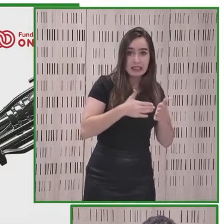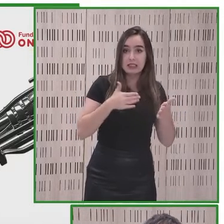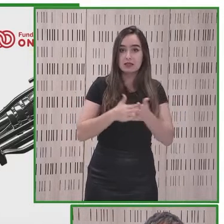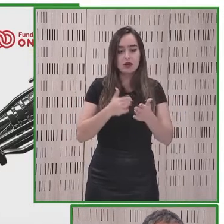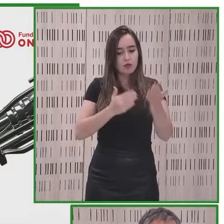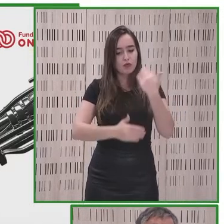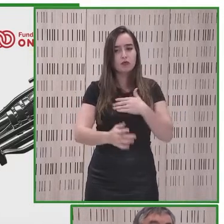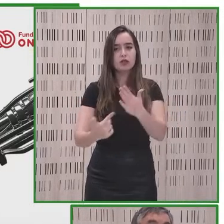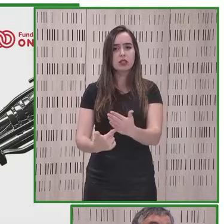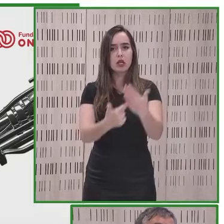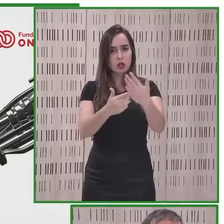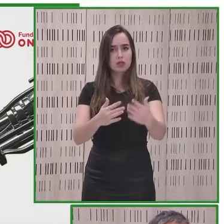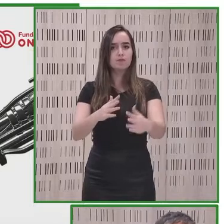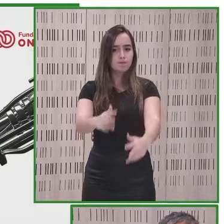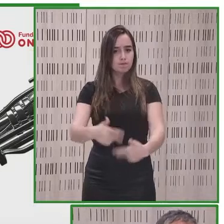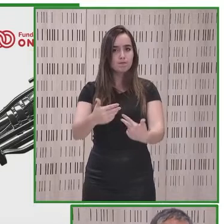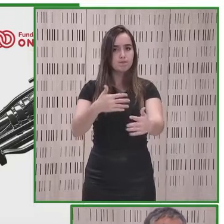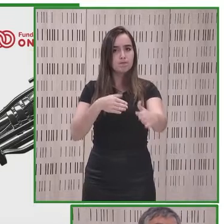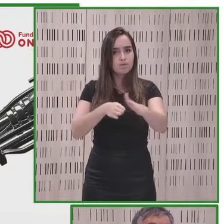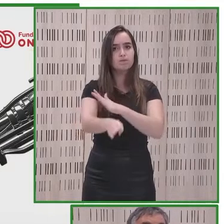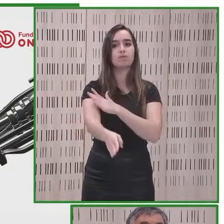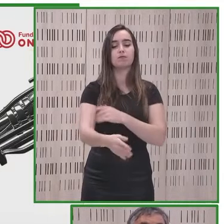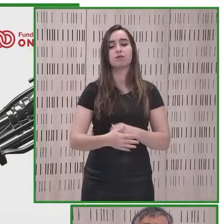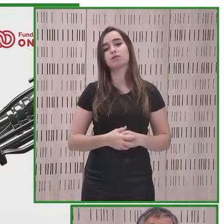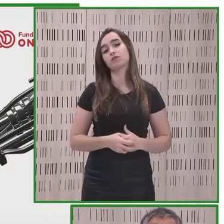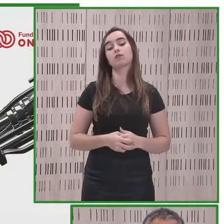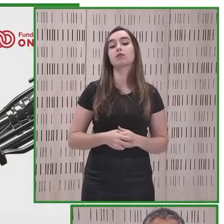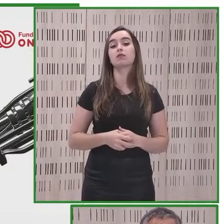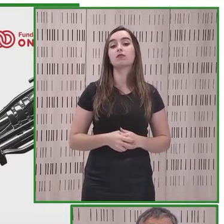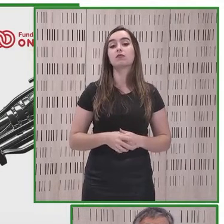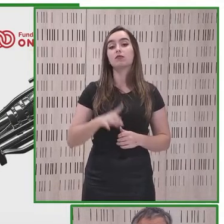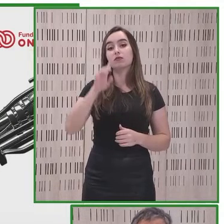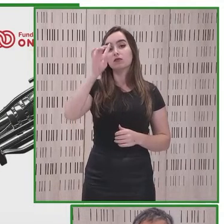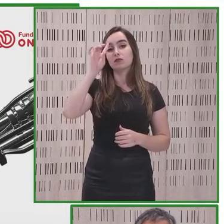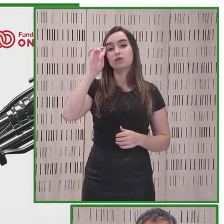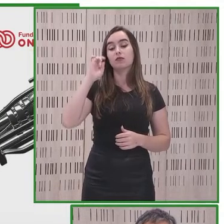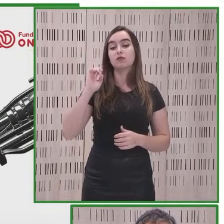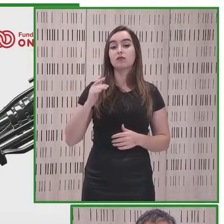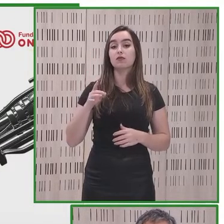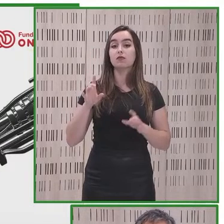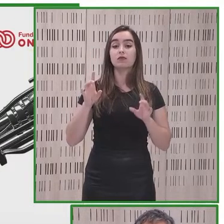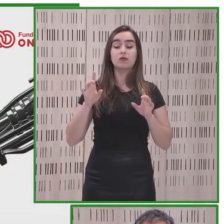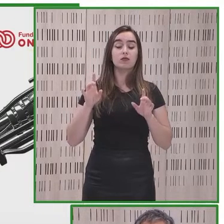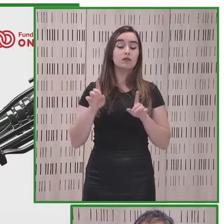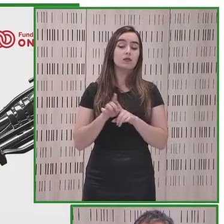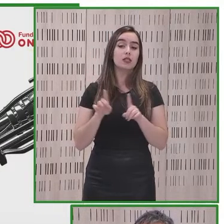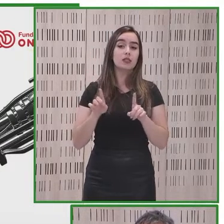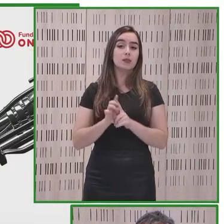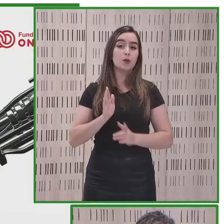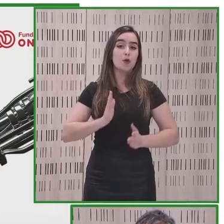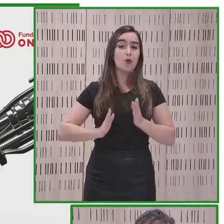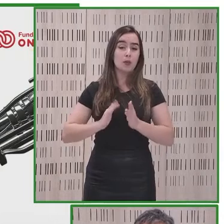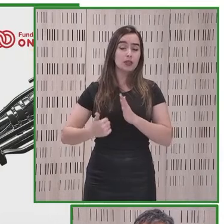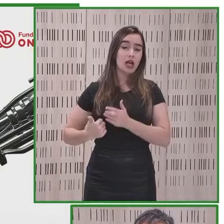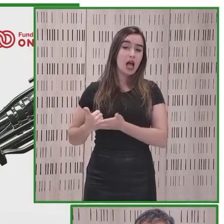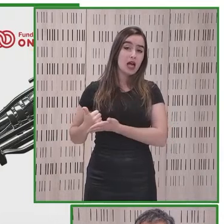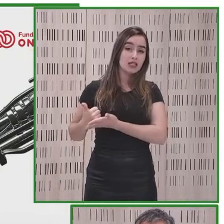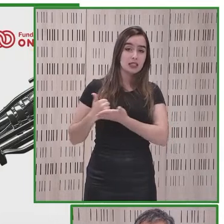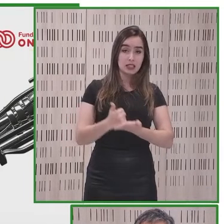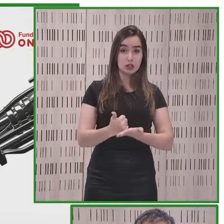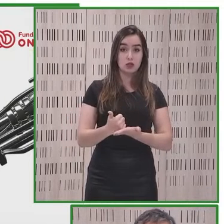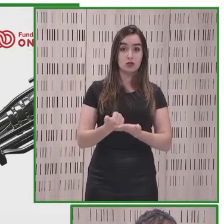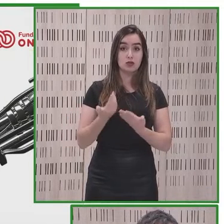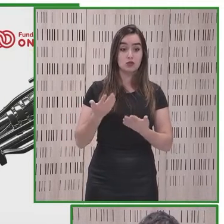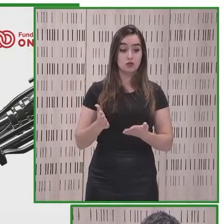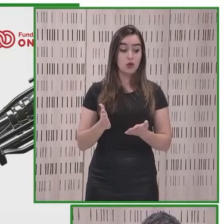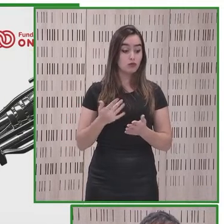hablaba antes la ministra de robótica asistencial de este eso esqueleto robótico que va a permitir a niños